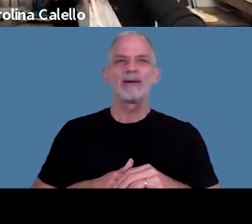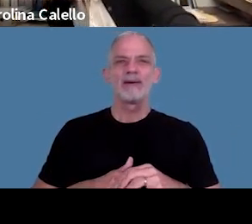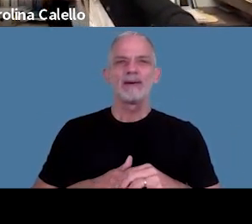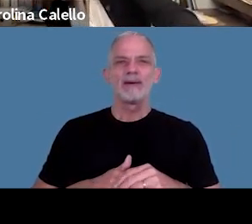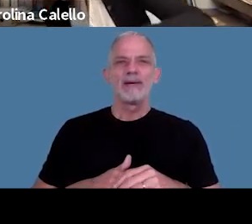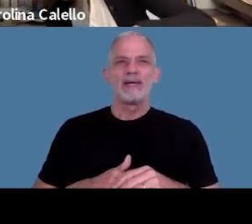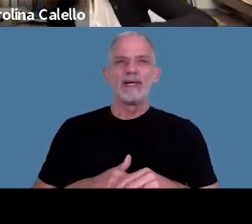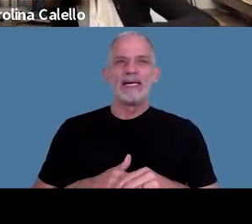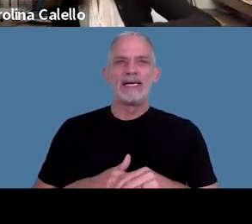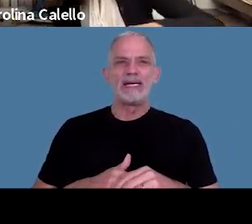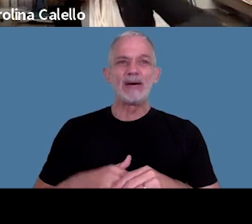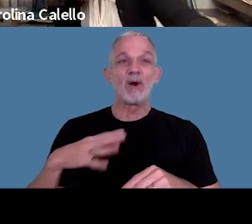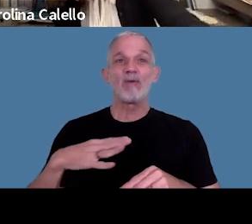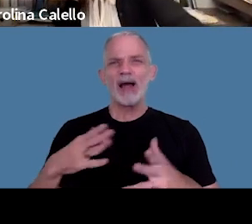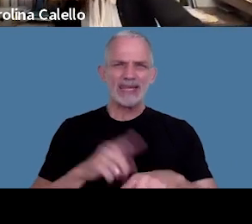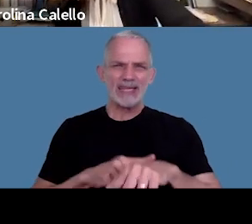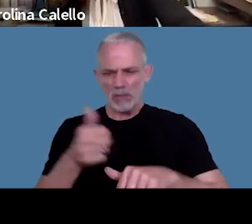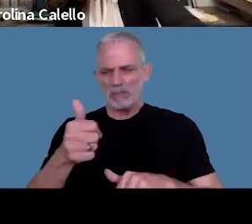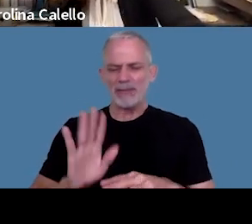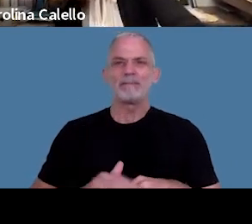a ver cuánto me queda estoy bien